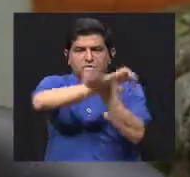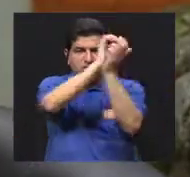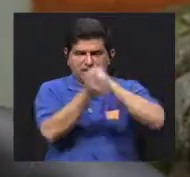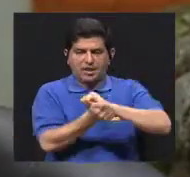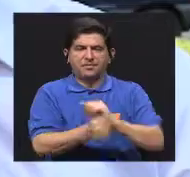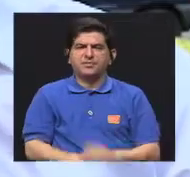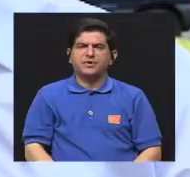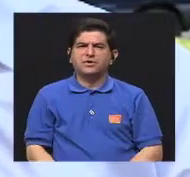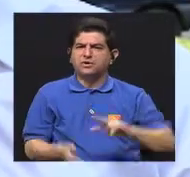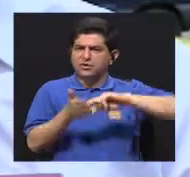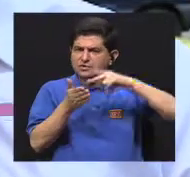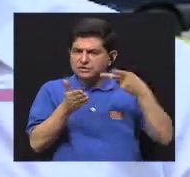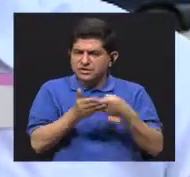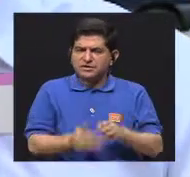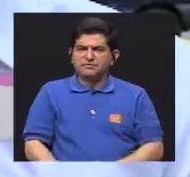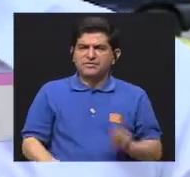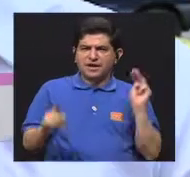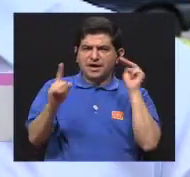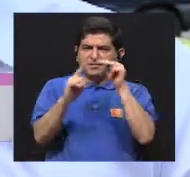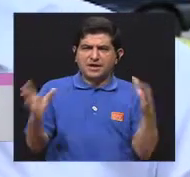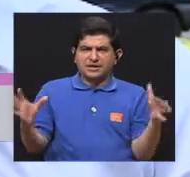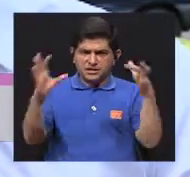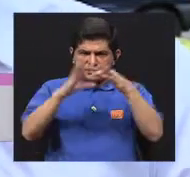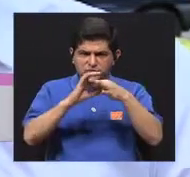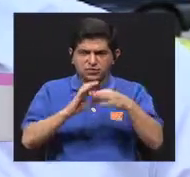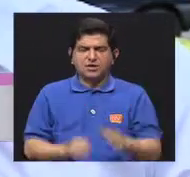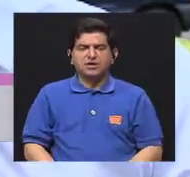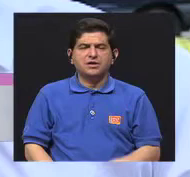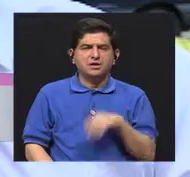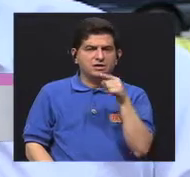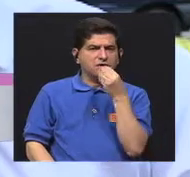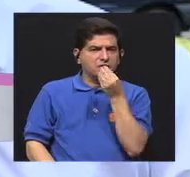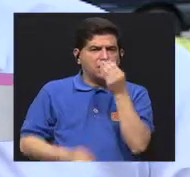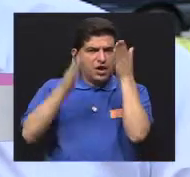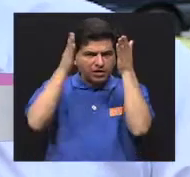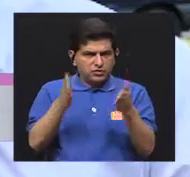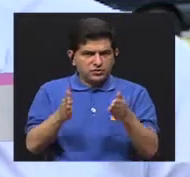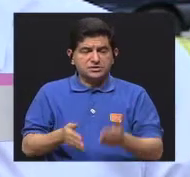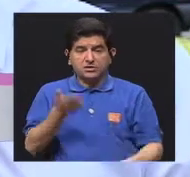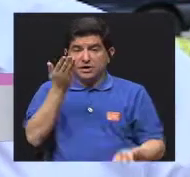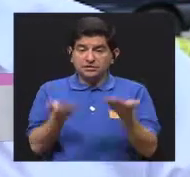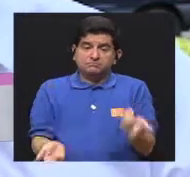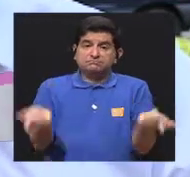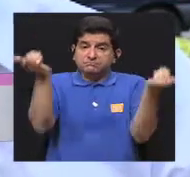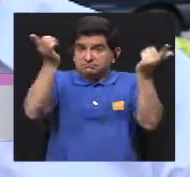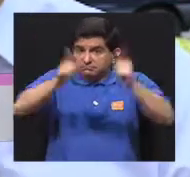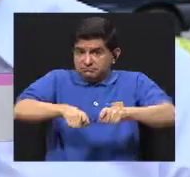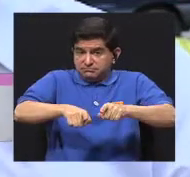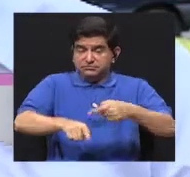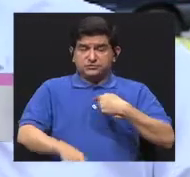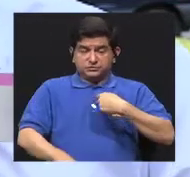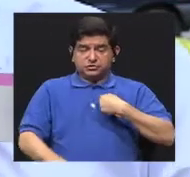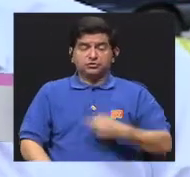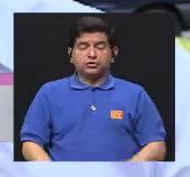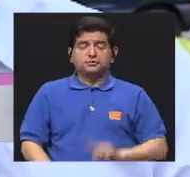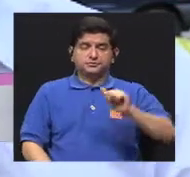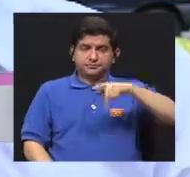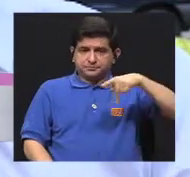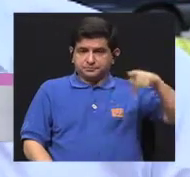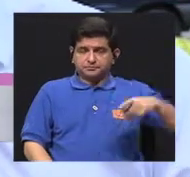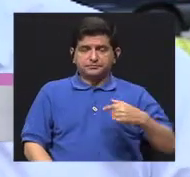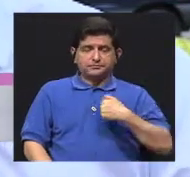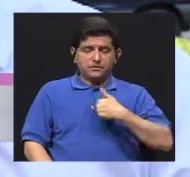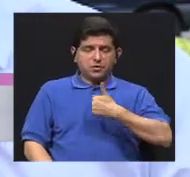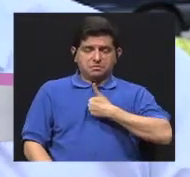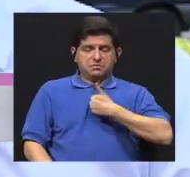de cambio. Entiendo entonces que las metas se plantean en conjunto con la nutricionista, porque de pronto podría suceder que yo tomo la aplicación,